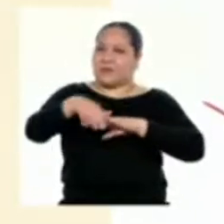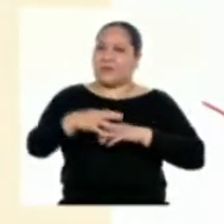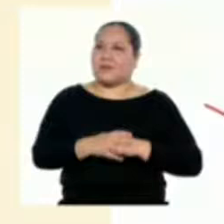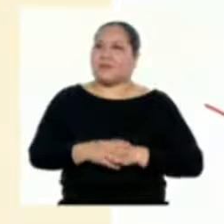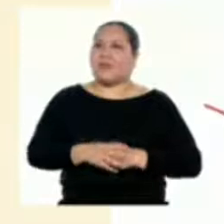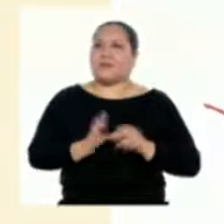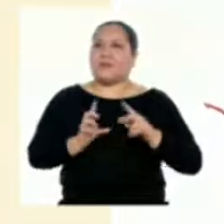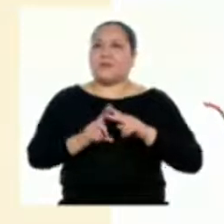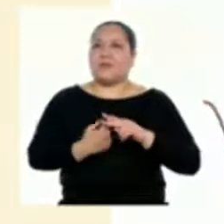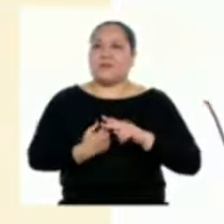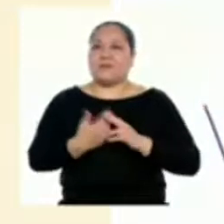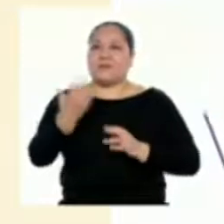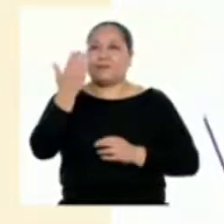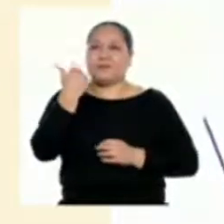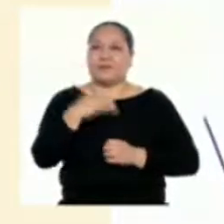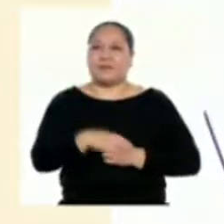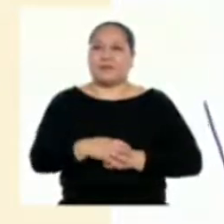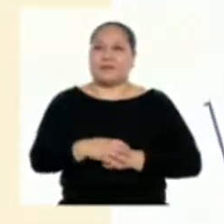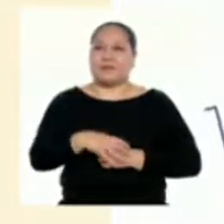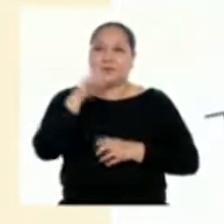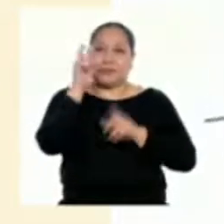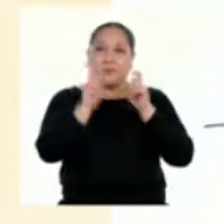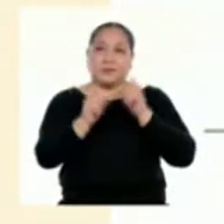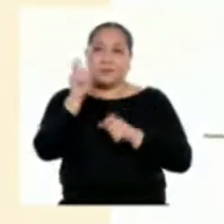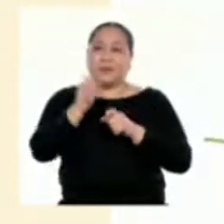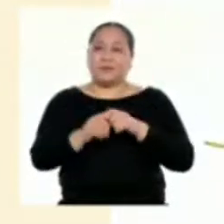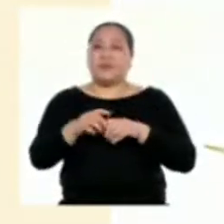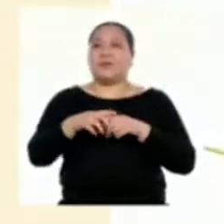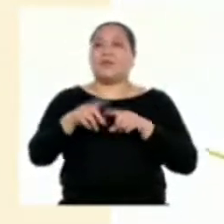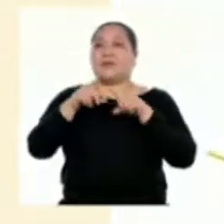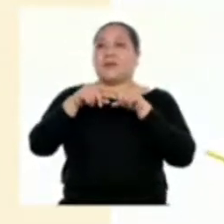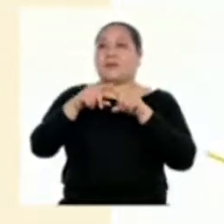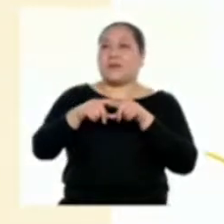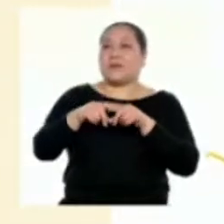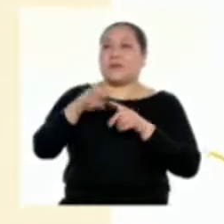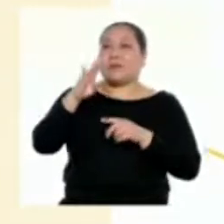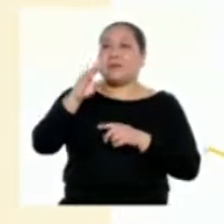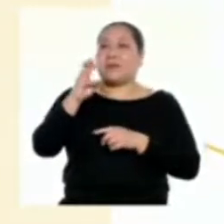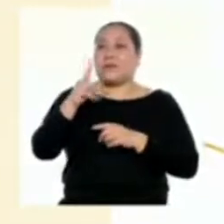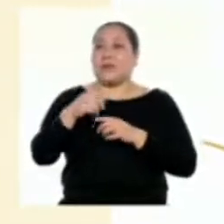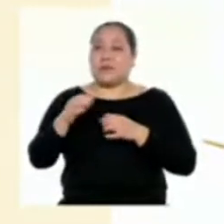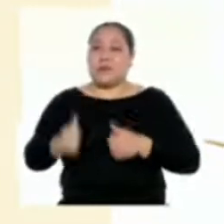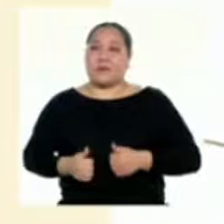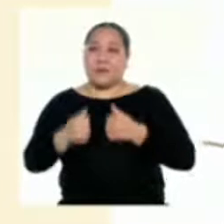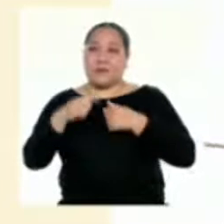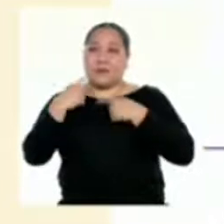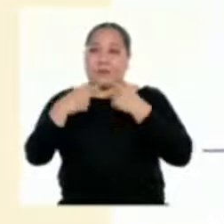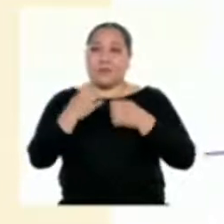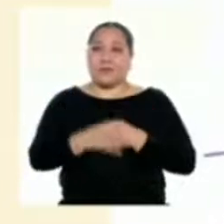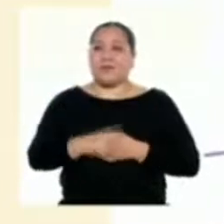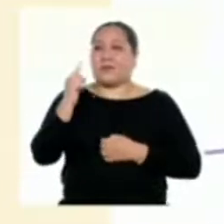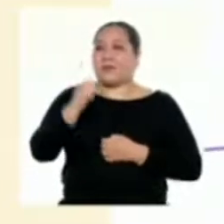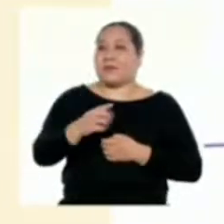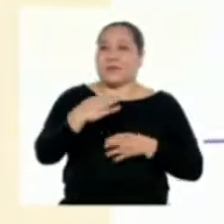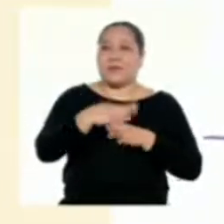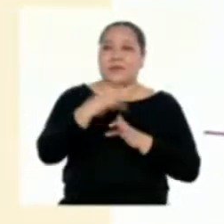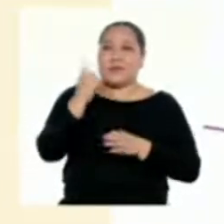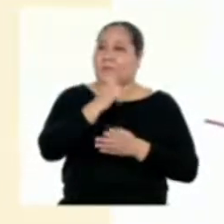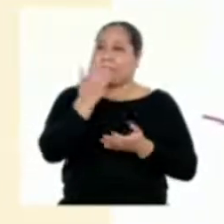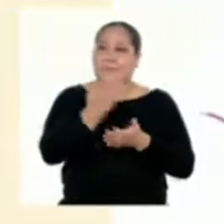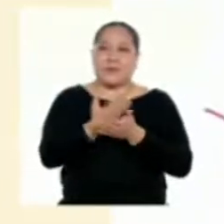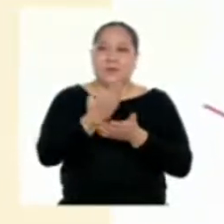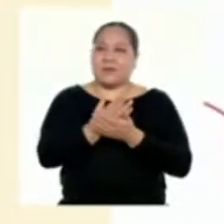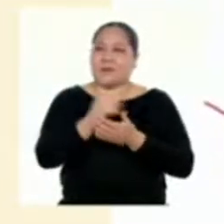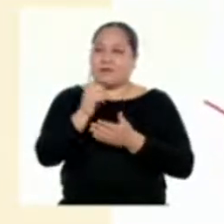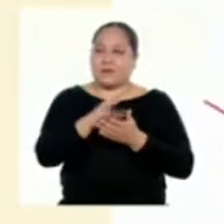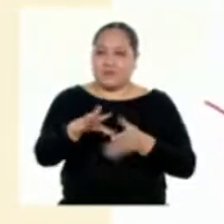Las personas dependen de la biodiversidad en su vida cotidiana de manera que no siempre son evidentes ni apreciadas